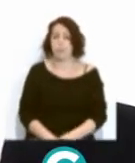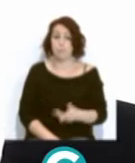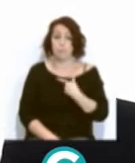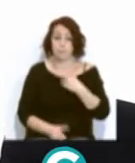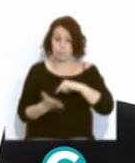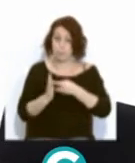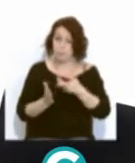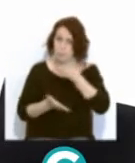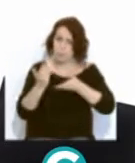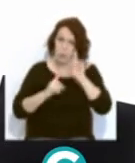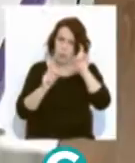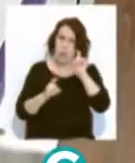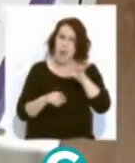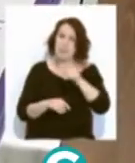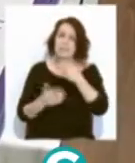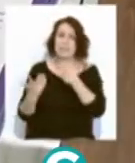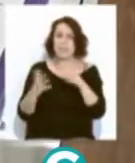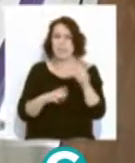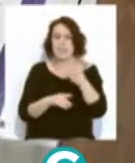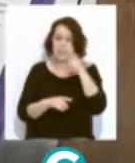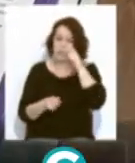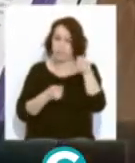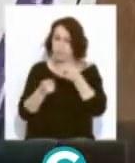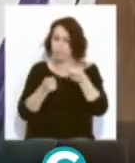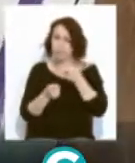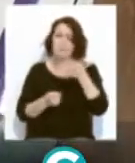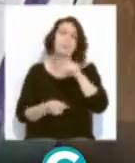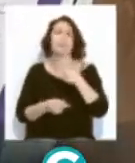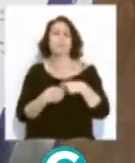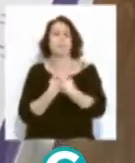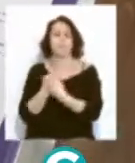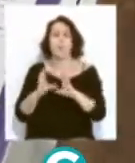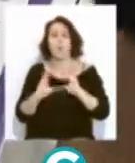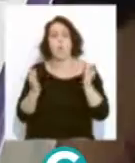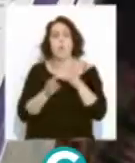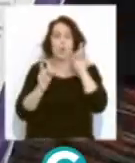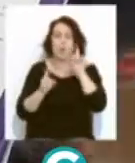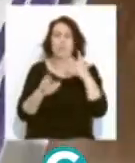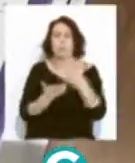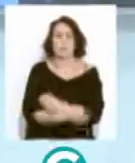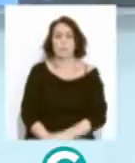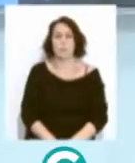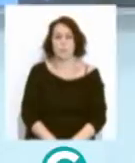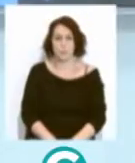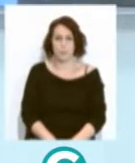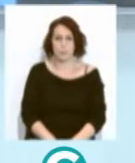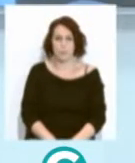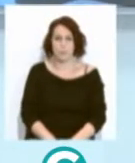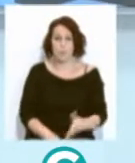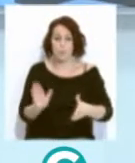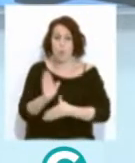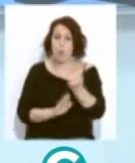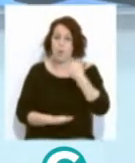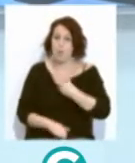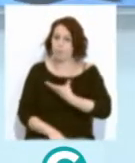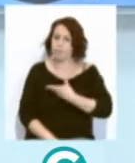Coeduca cuenta hasta el momento con 60 centinelas y la implicación de toda la comunidad educativa. Y la Fundación